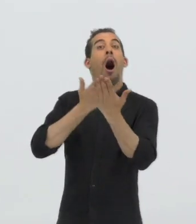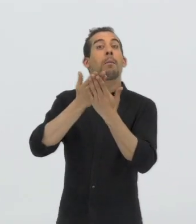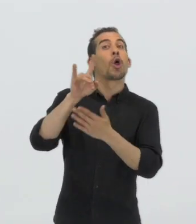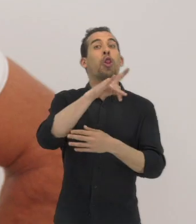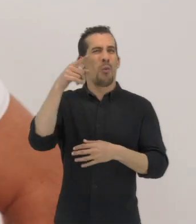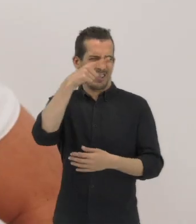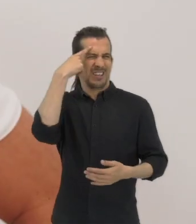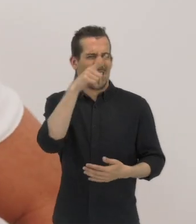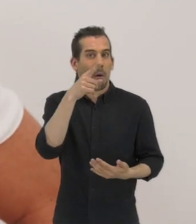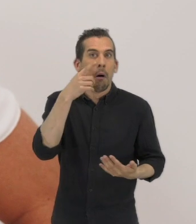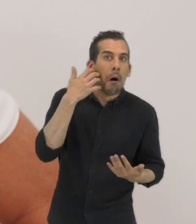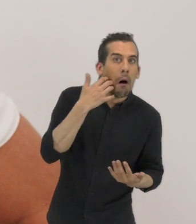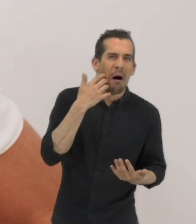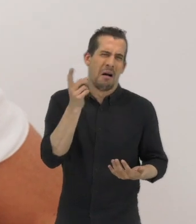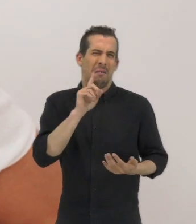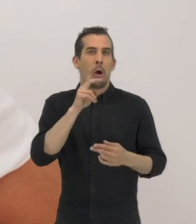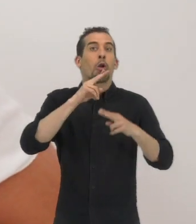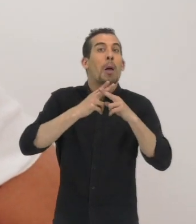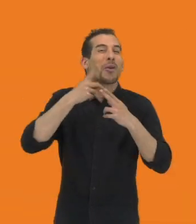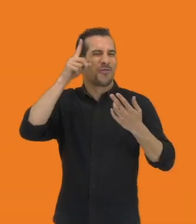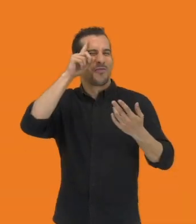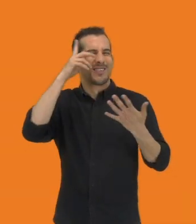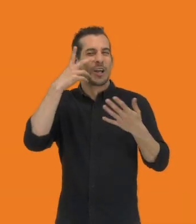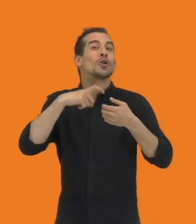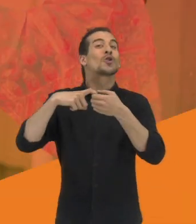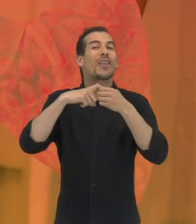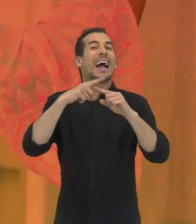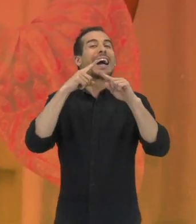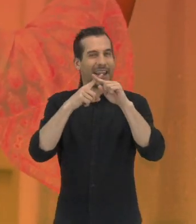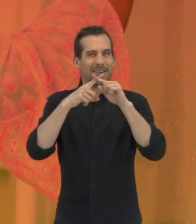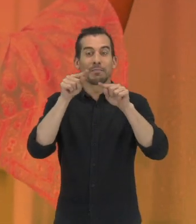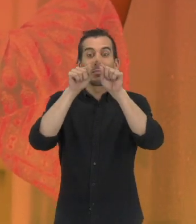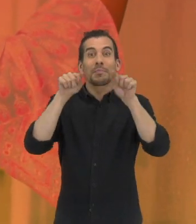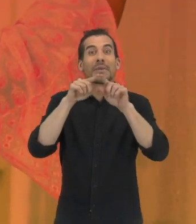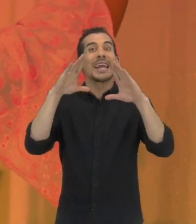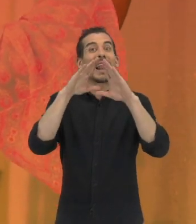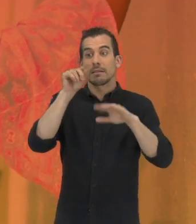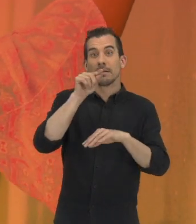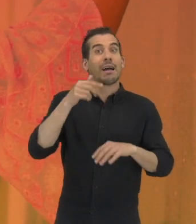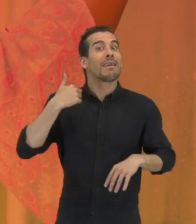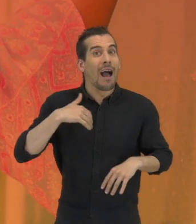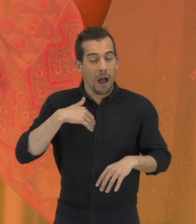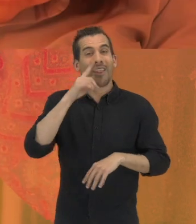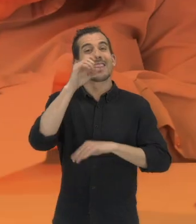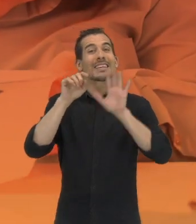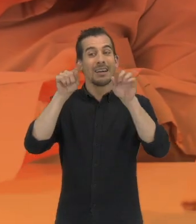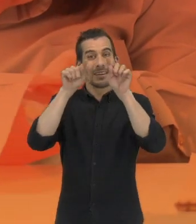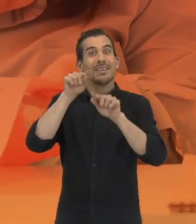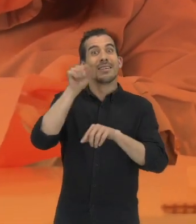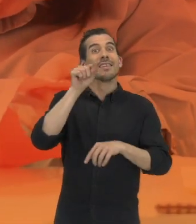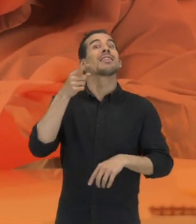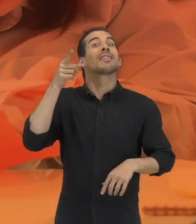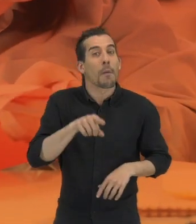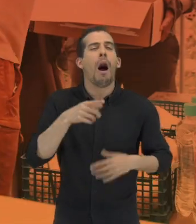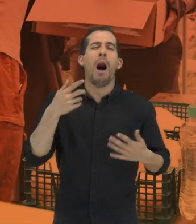aportando el doble. ¿Extraño? No sé. Llámalo X Solidaria. Porque si ya marcas la casilla de la iglesia, marcando también la